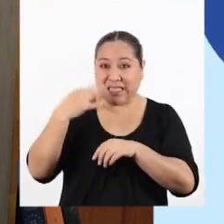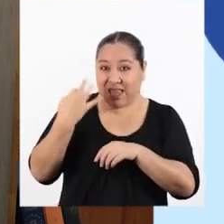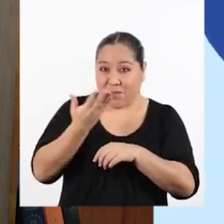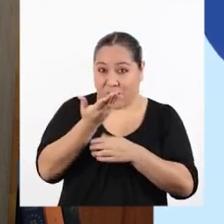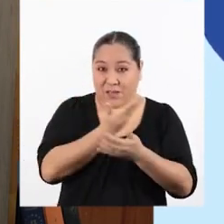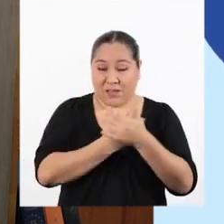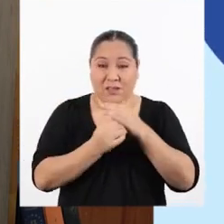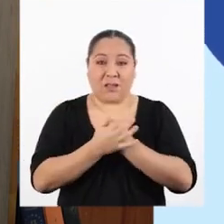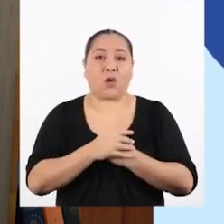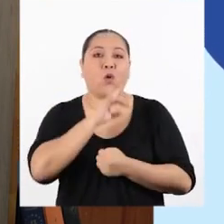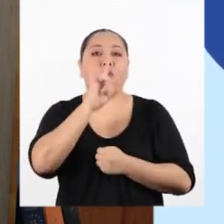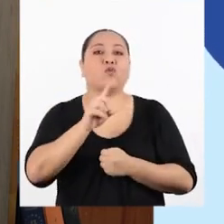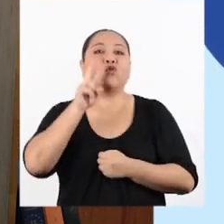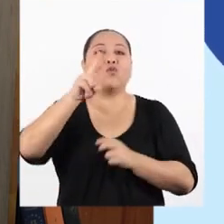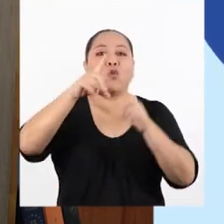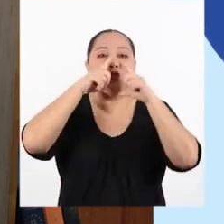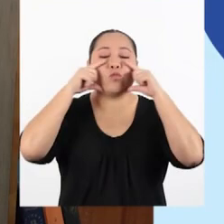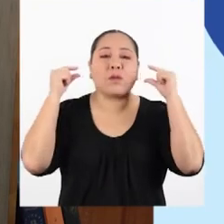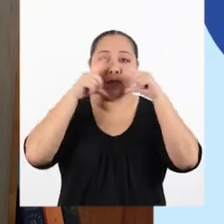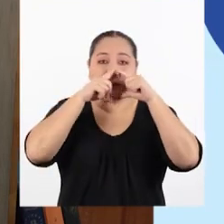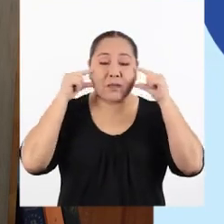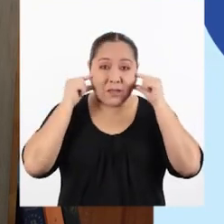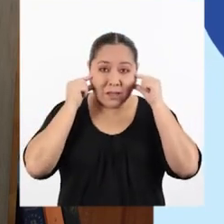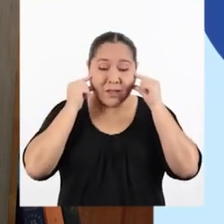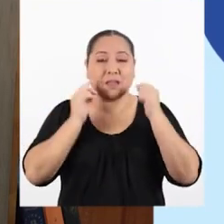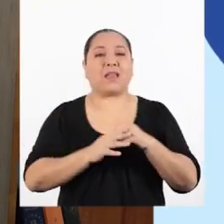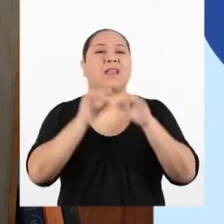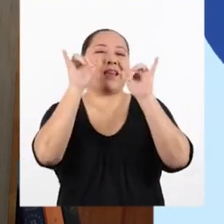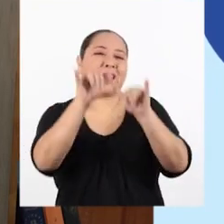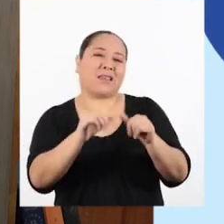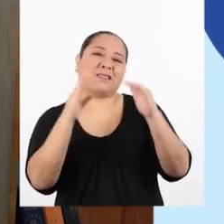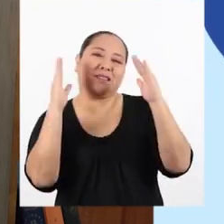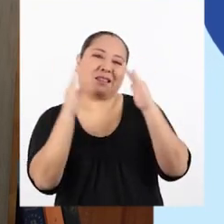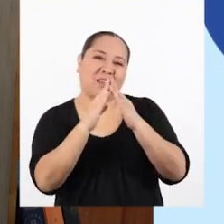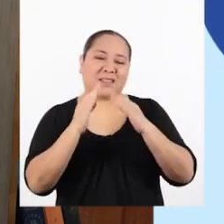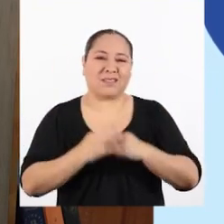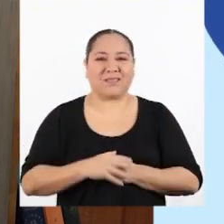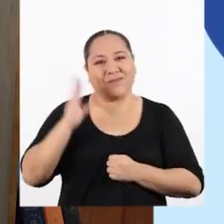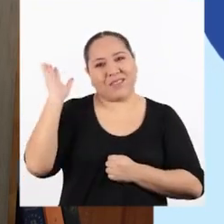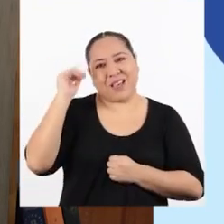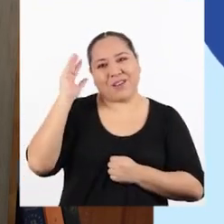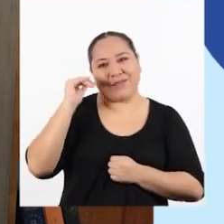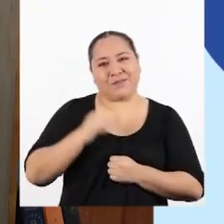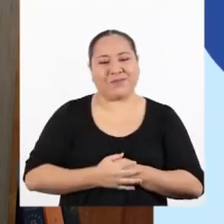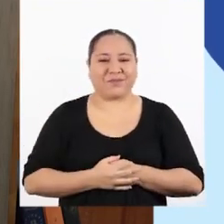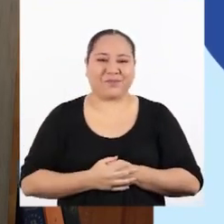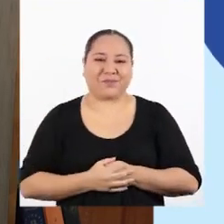manos, usen doble mascarilla y quédense en casa. ¡Chao!